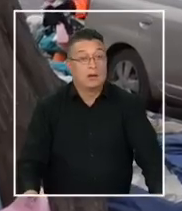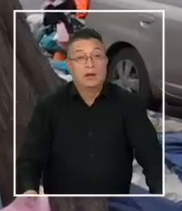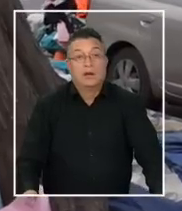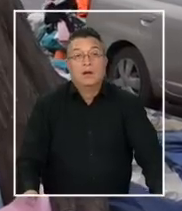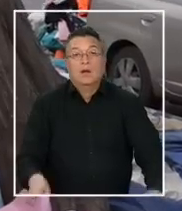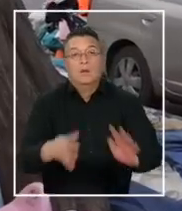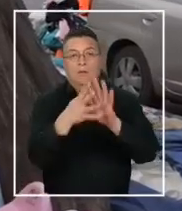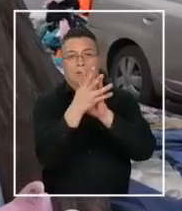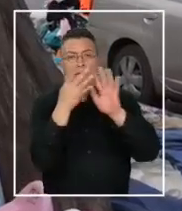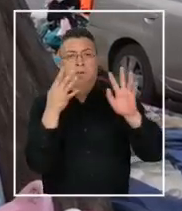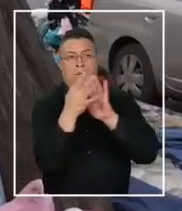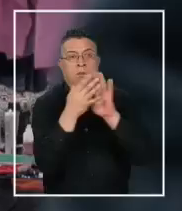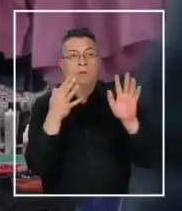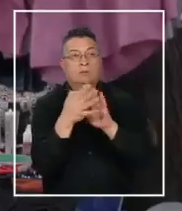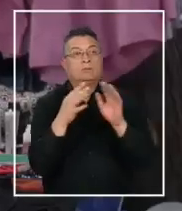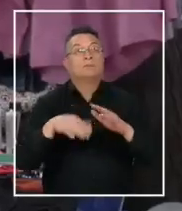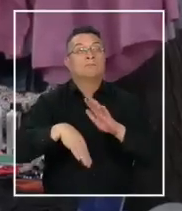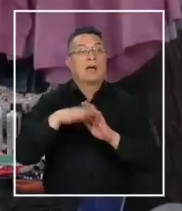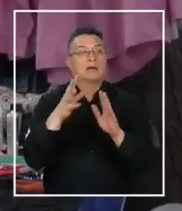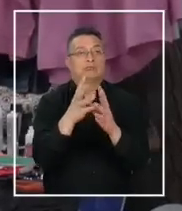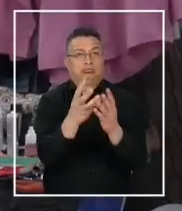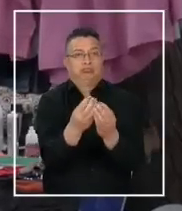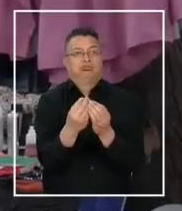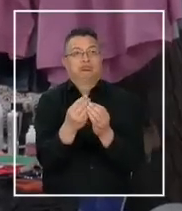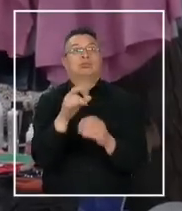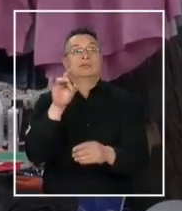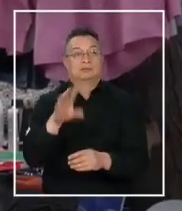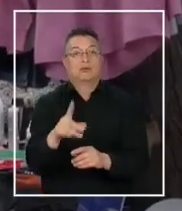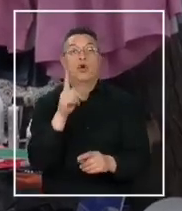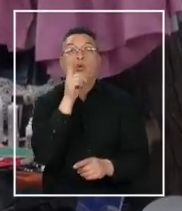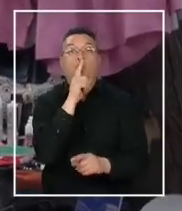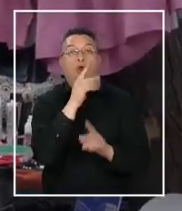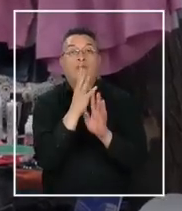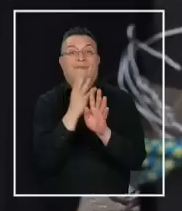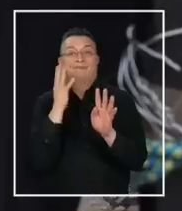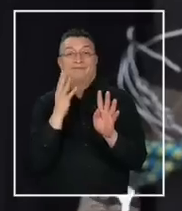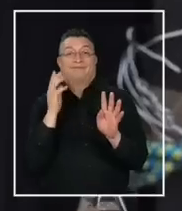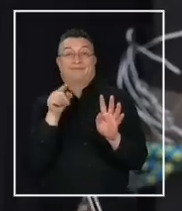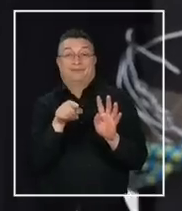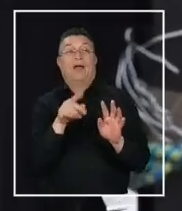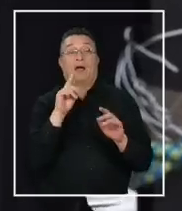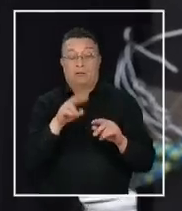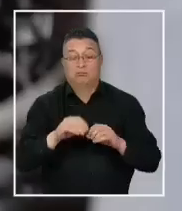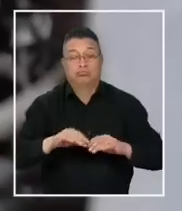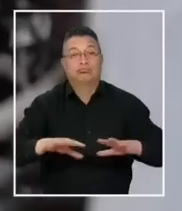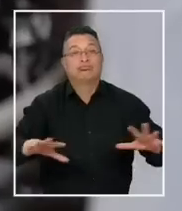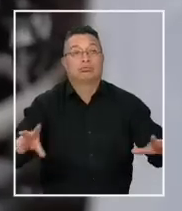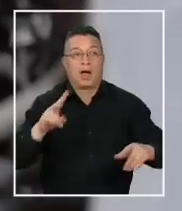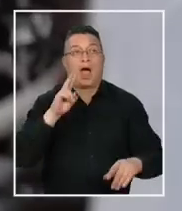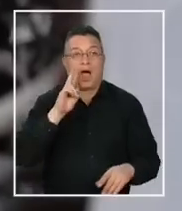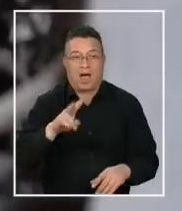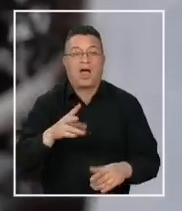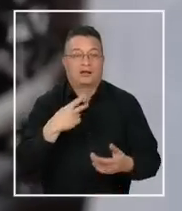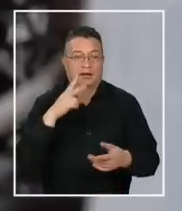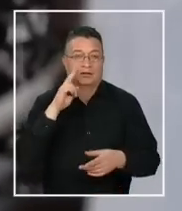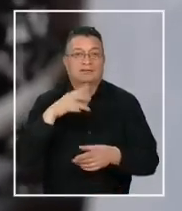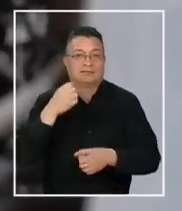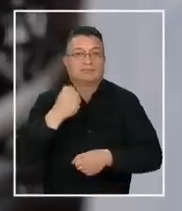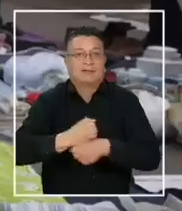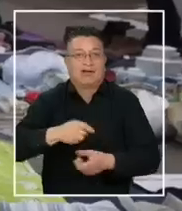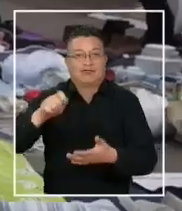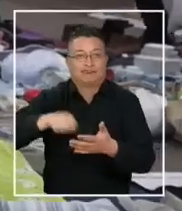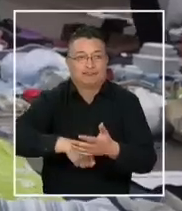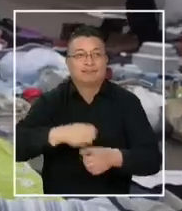Las ferias son cada vez más extensas porque la presencia de coleros se ha vuelto masiva, un reflejo de la informalidad laboral que gana